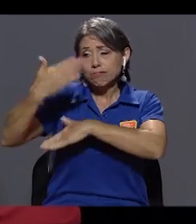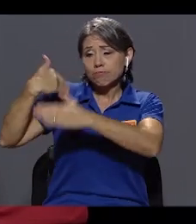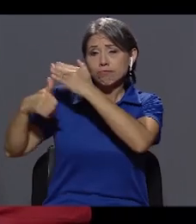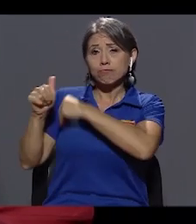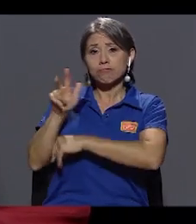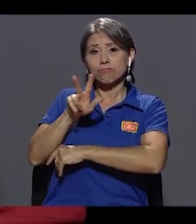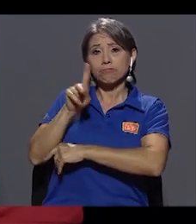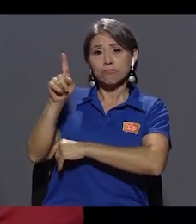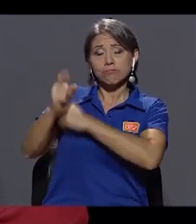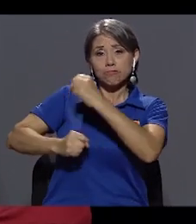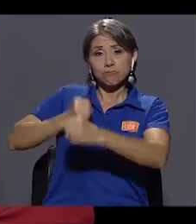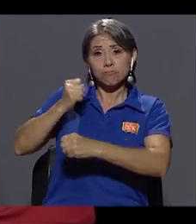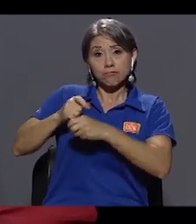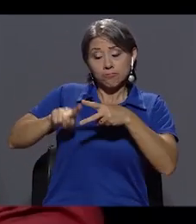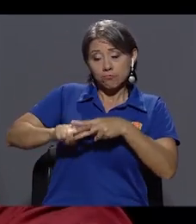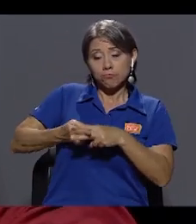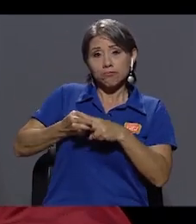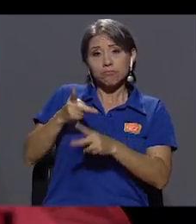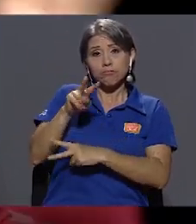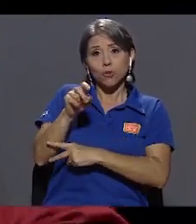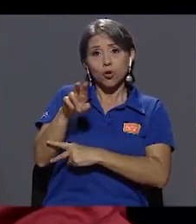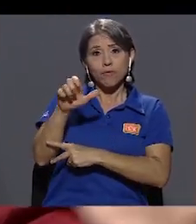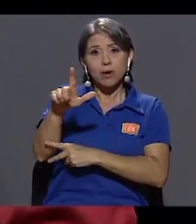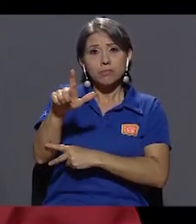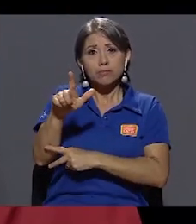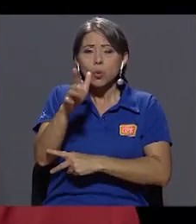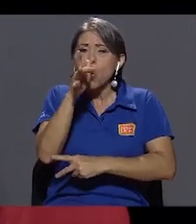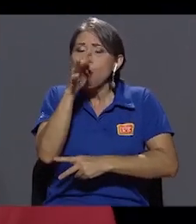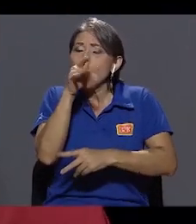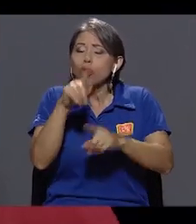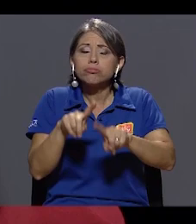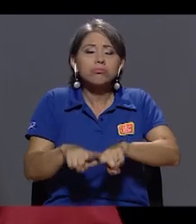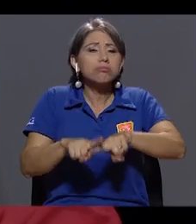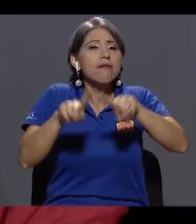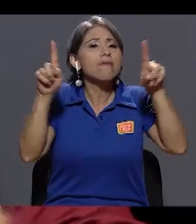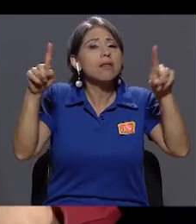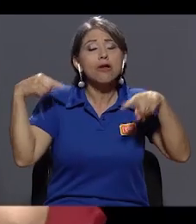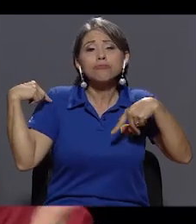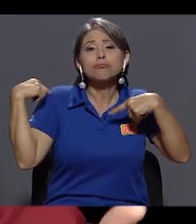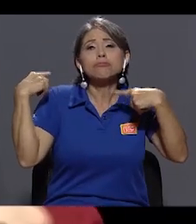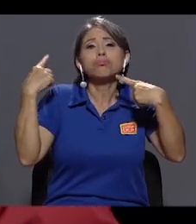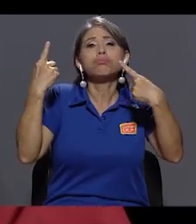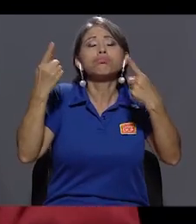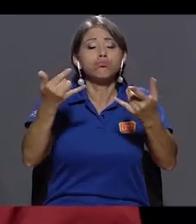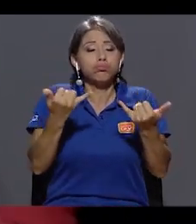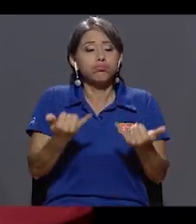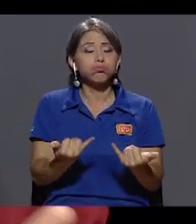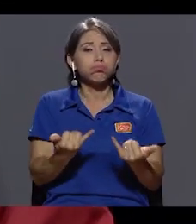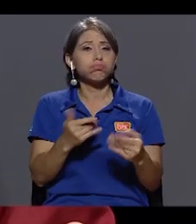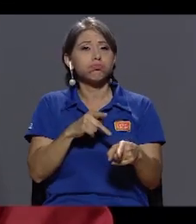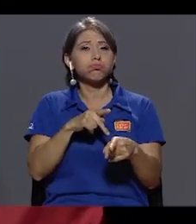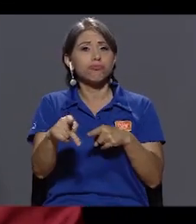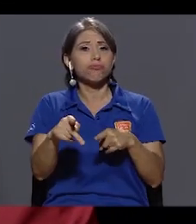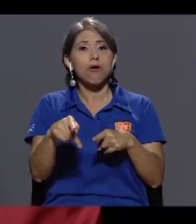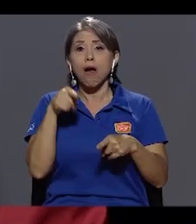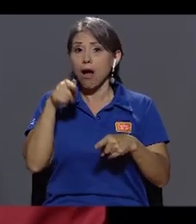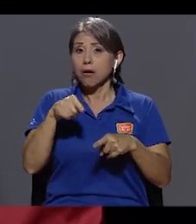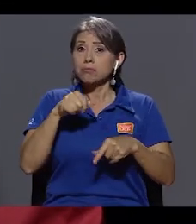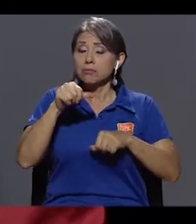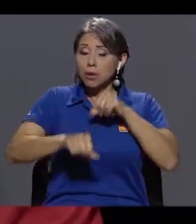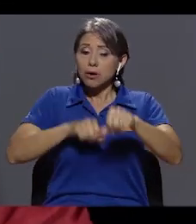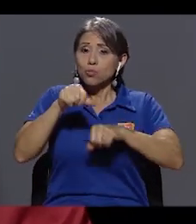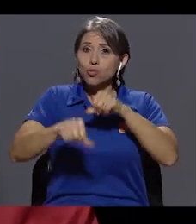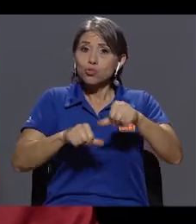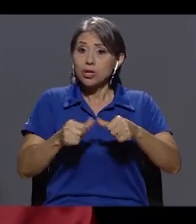31 años que empezó Norval, el humor era completamente diferente. Se ha ido profesionalizando y de ahí justamente la lucha